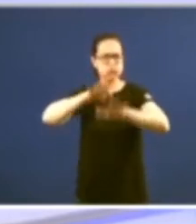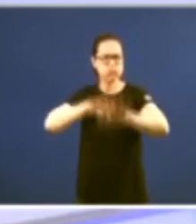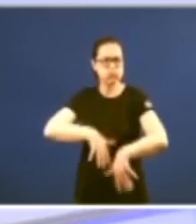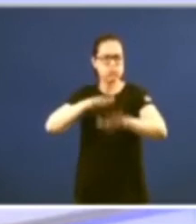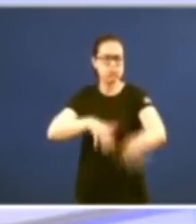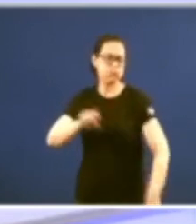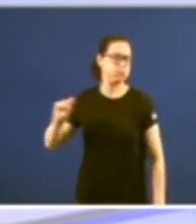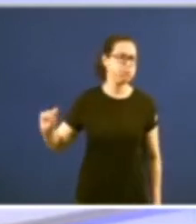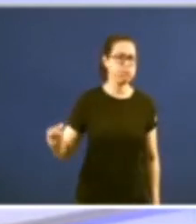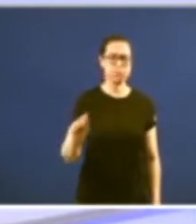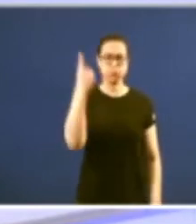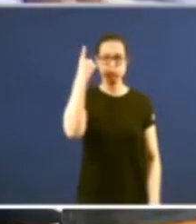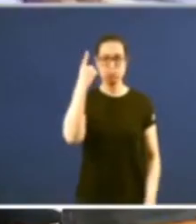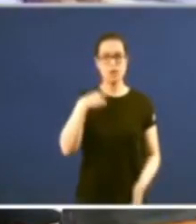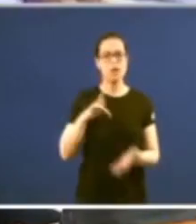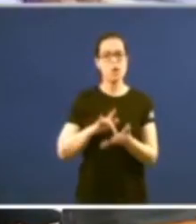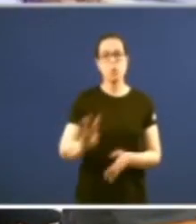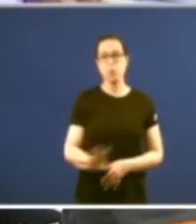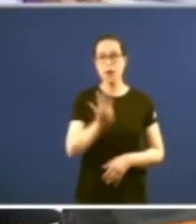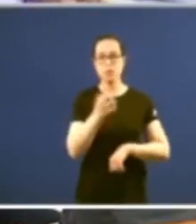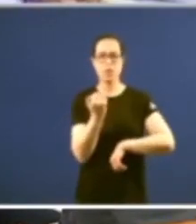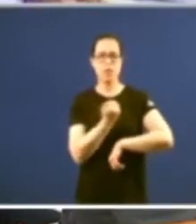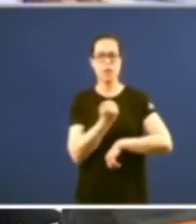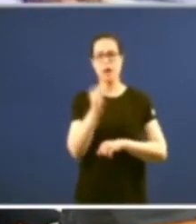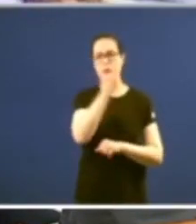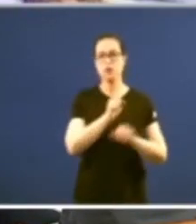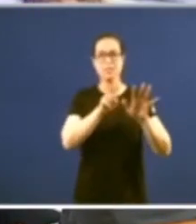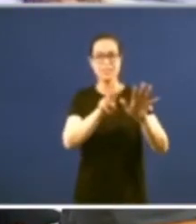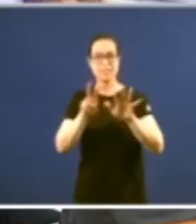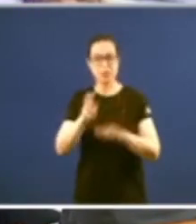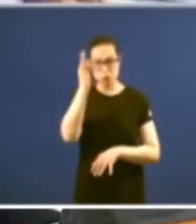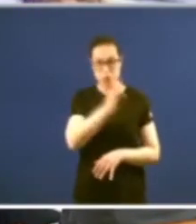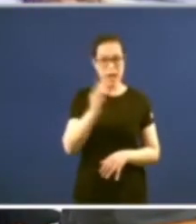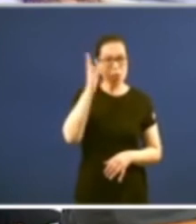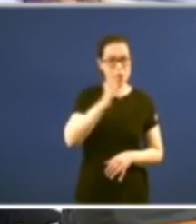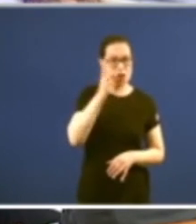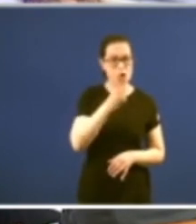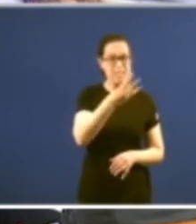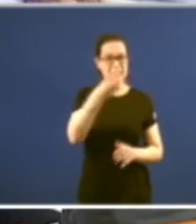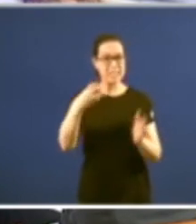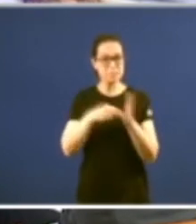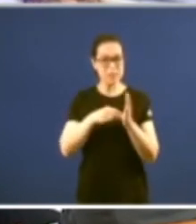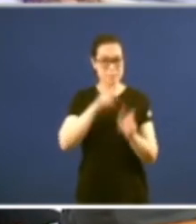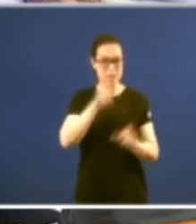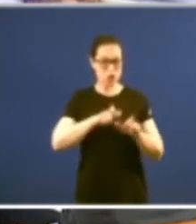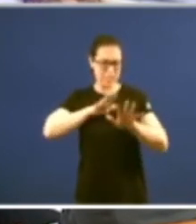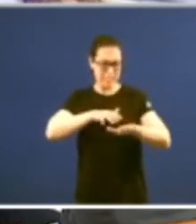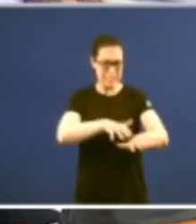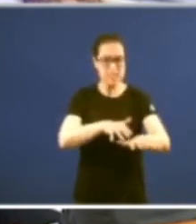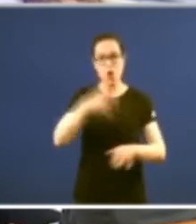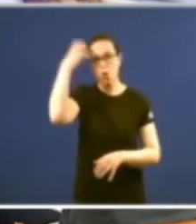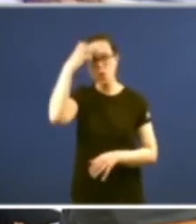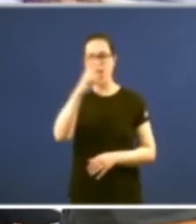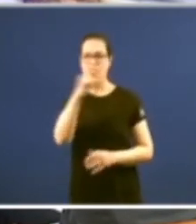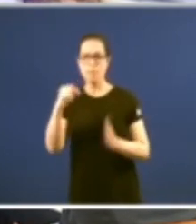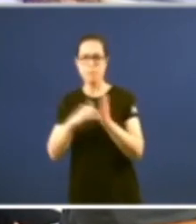Galicia Foi o 4 de dezembro de 1977 300.000 en Vigo 100.000 na Coruña demandaron o estatuto